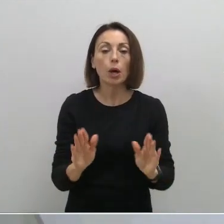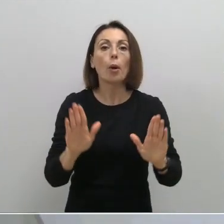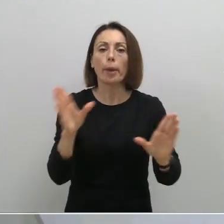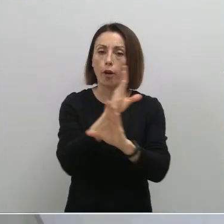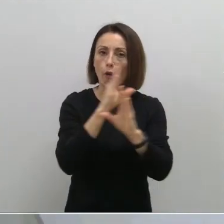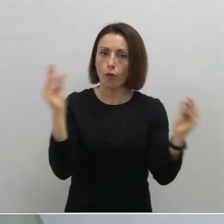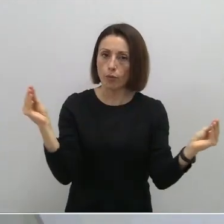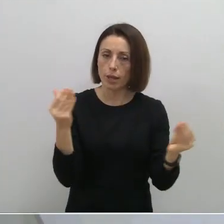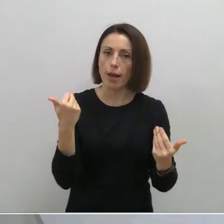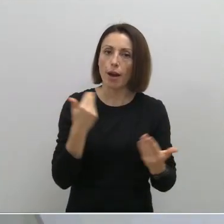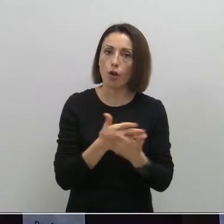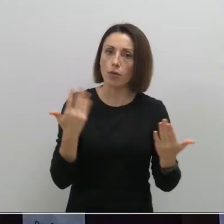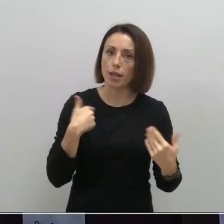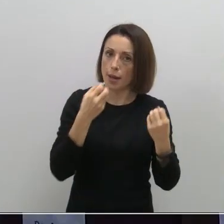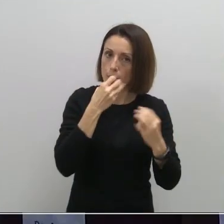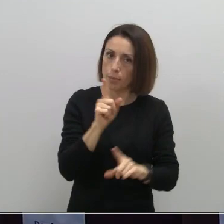podemos relajar.